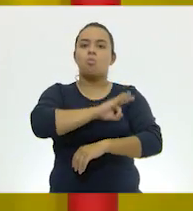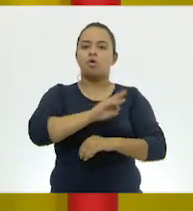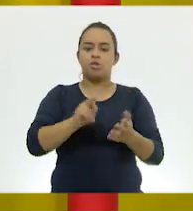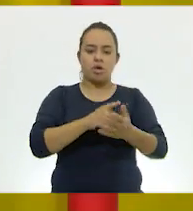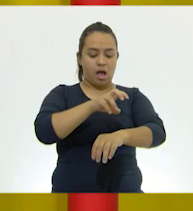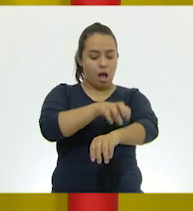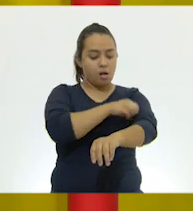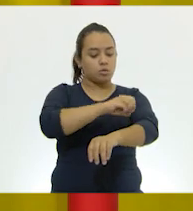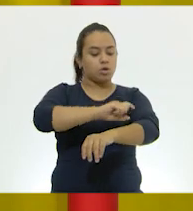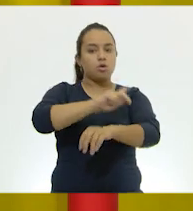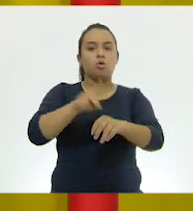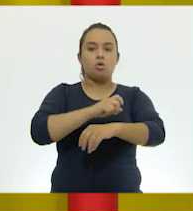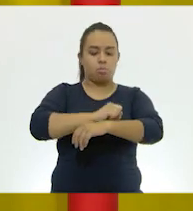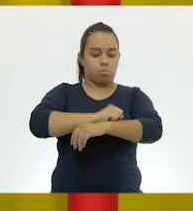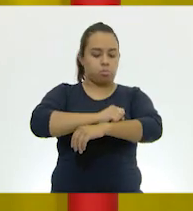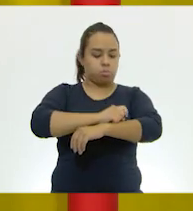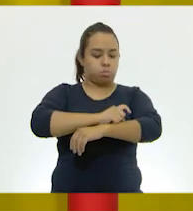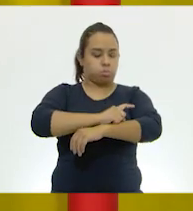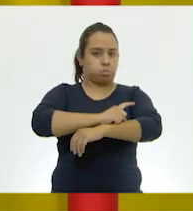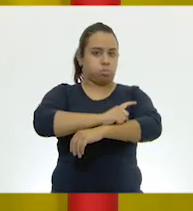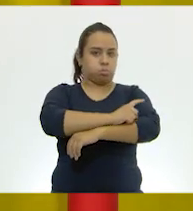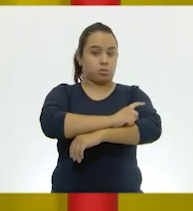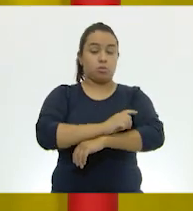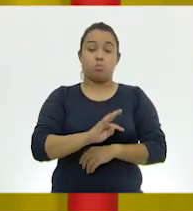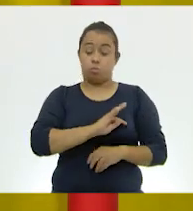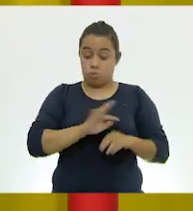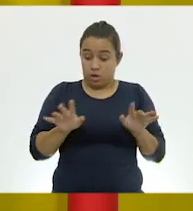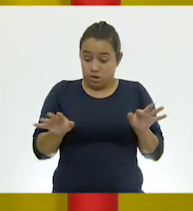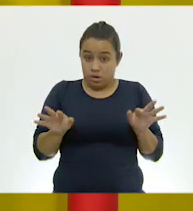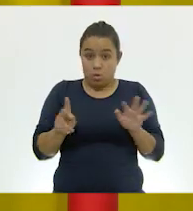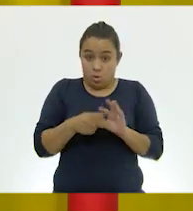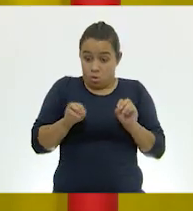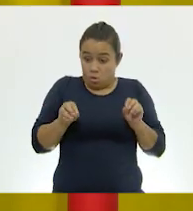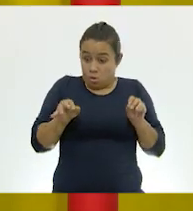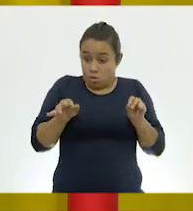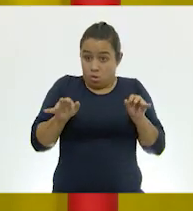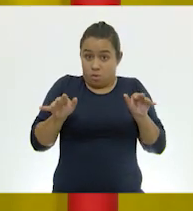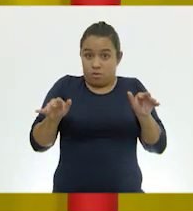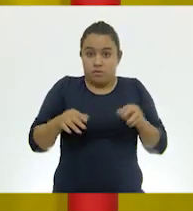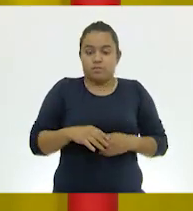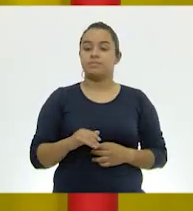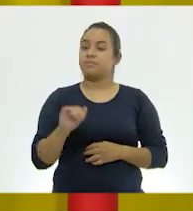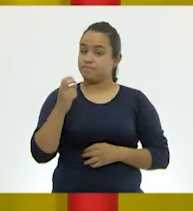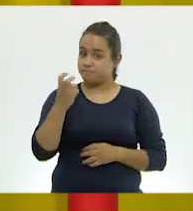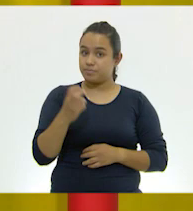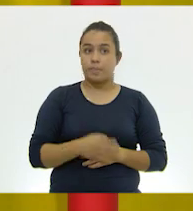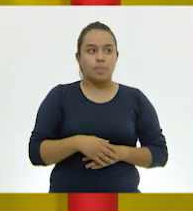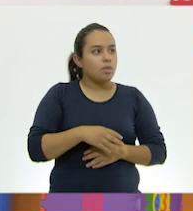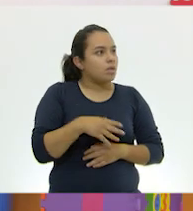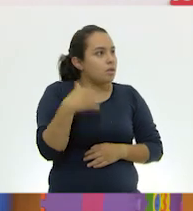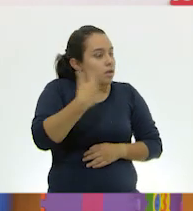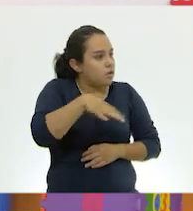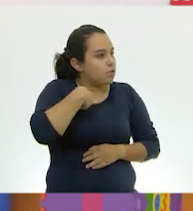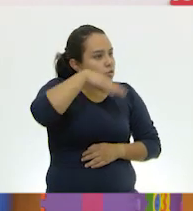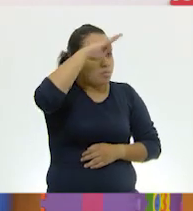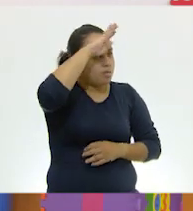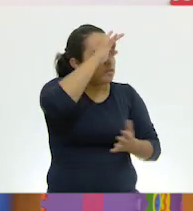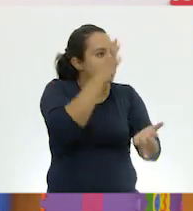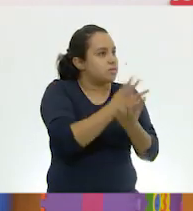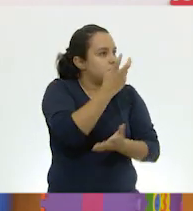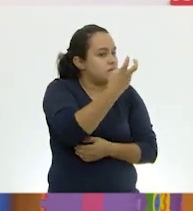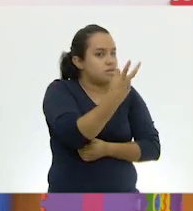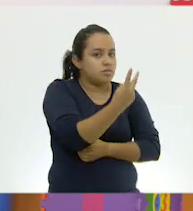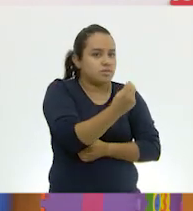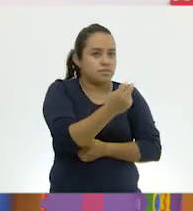crecerles otra vez sus patitas? Exacto. ¡Wow! Yo pensé que eso solo pasaba en la televisión.